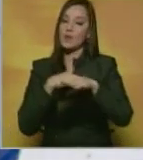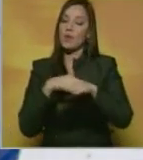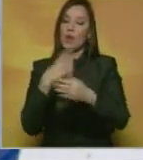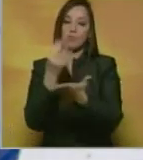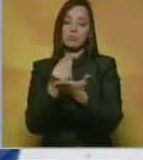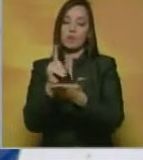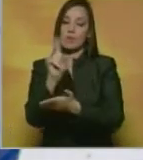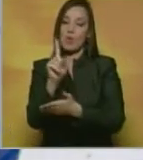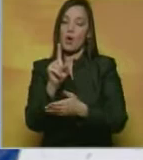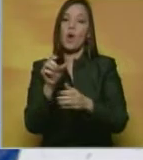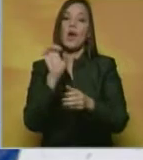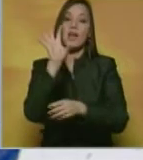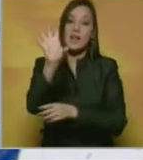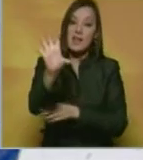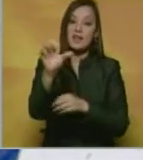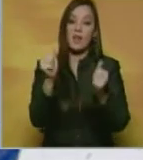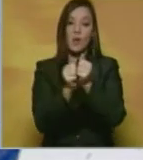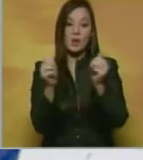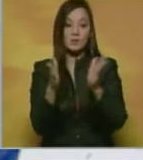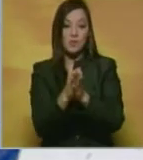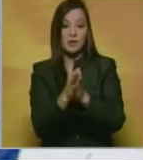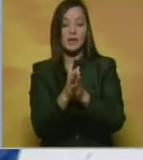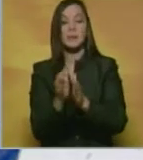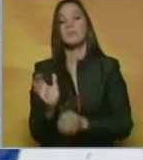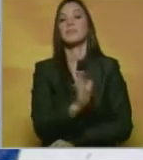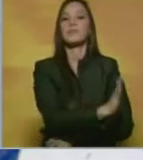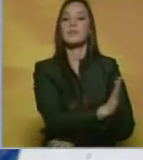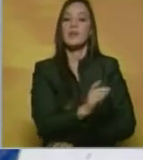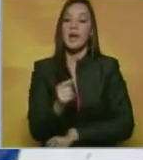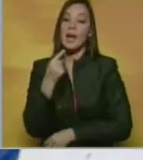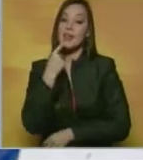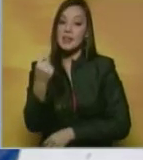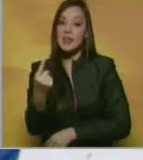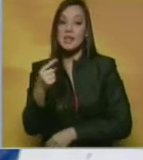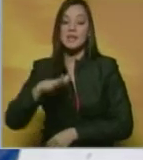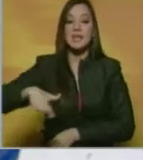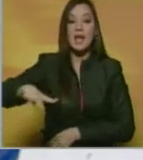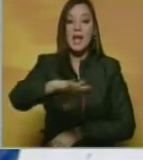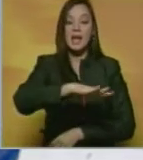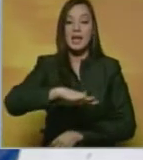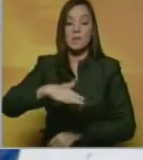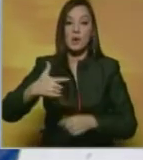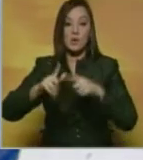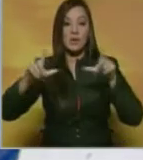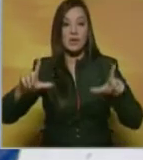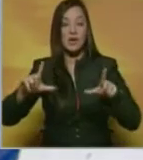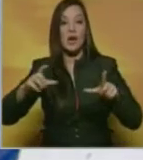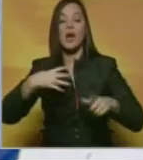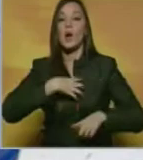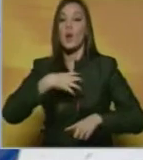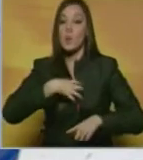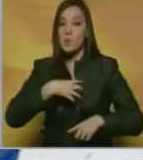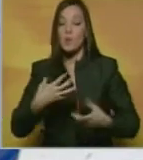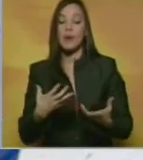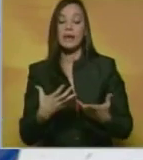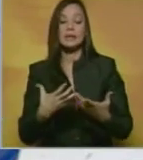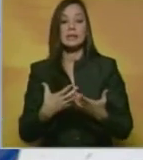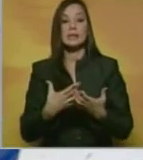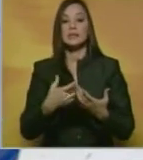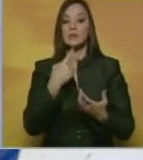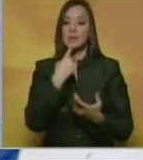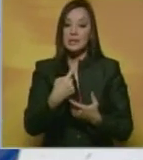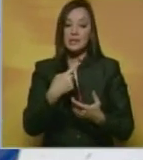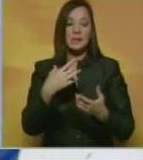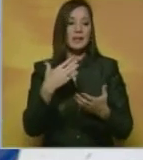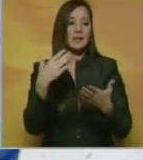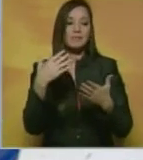Esparta, Lorenzo Salazar, advirtió que debido a la recesión que existe en el Puerto Libre pudiera generarse más desempleo y escasez de mercancía